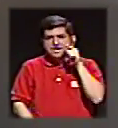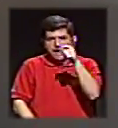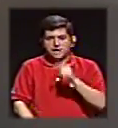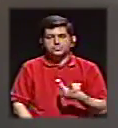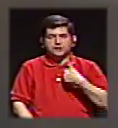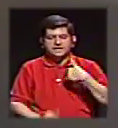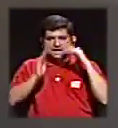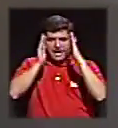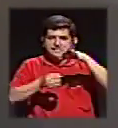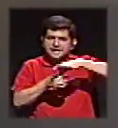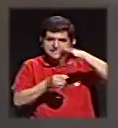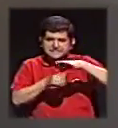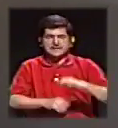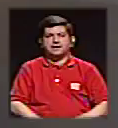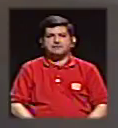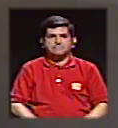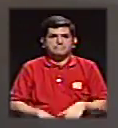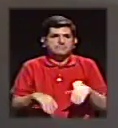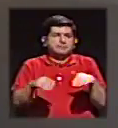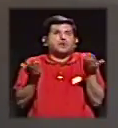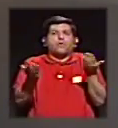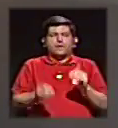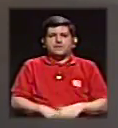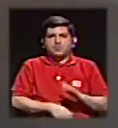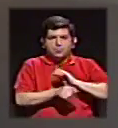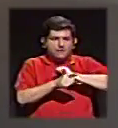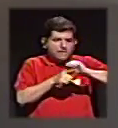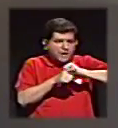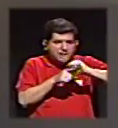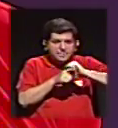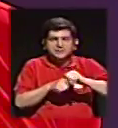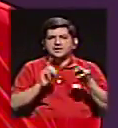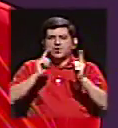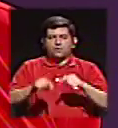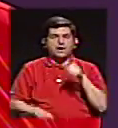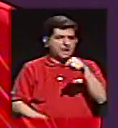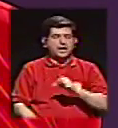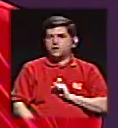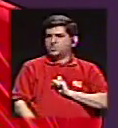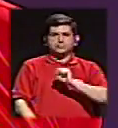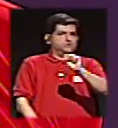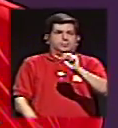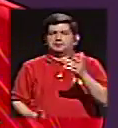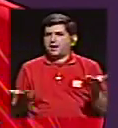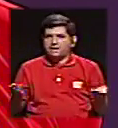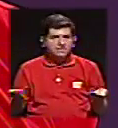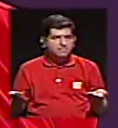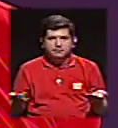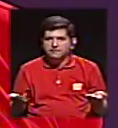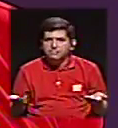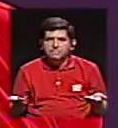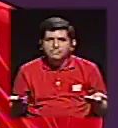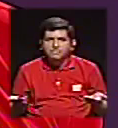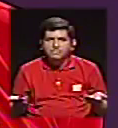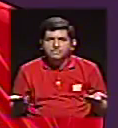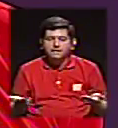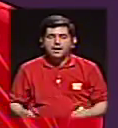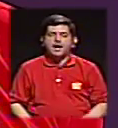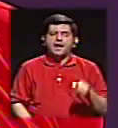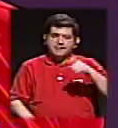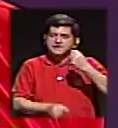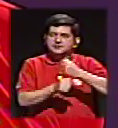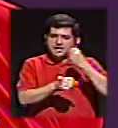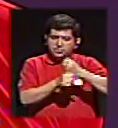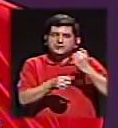usted atiende agricultura y pasa, ¿con qué preparación va a llegar el muchacho ni que fuera Superman? Entonces, hay que hacer la